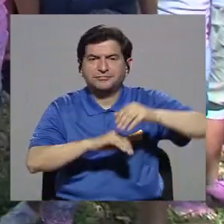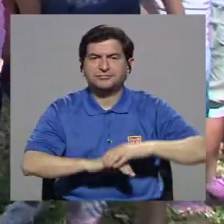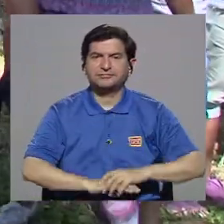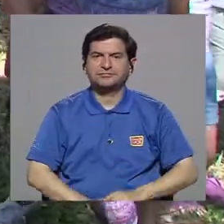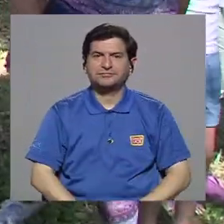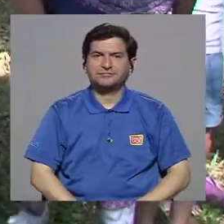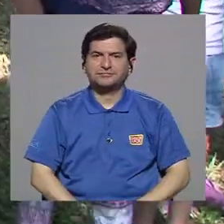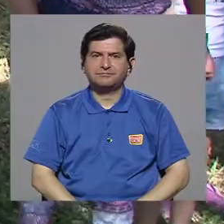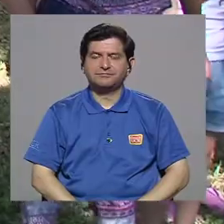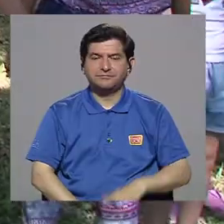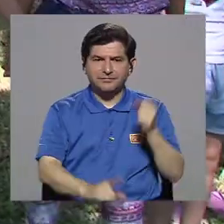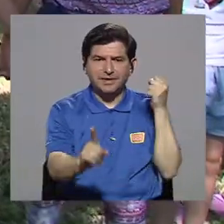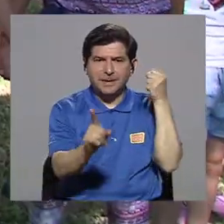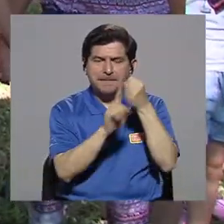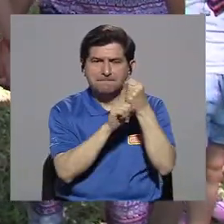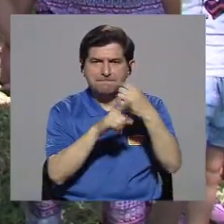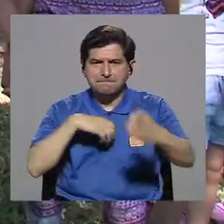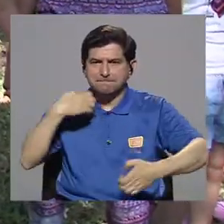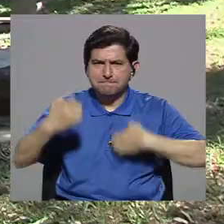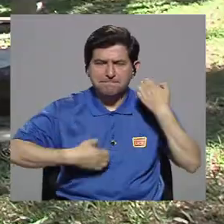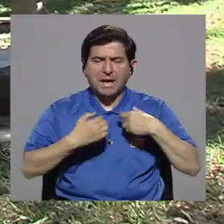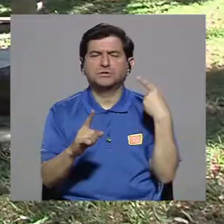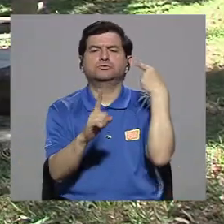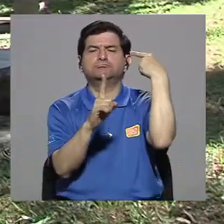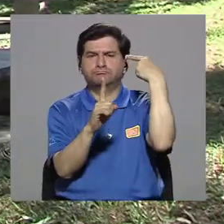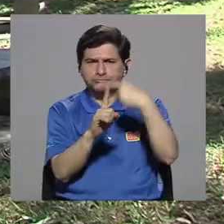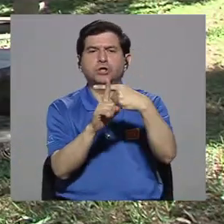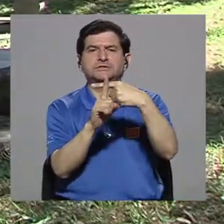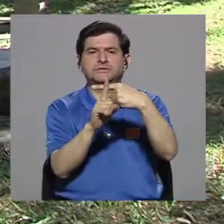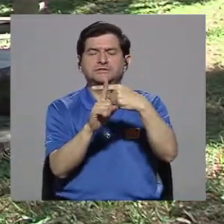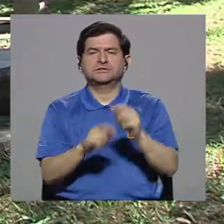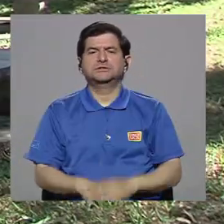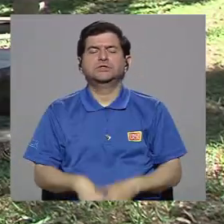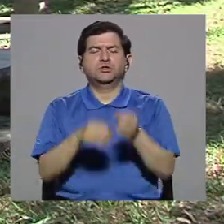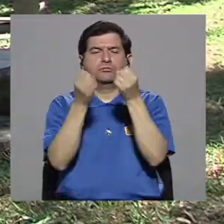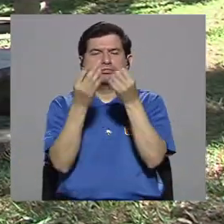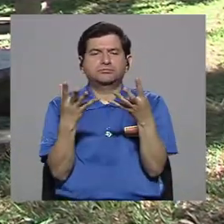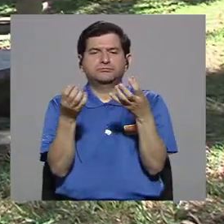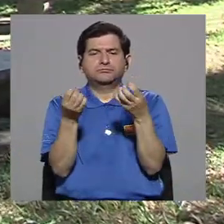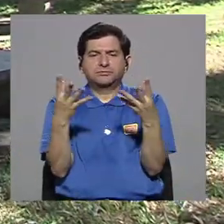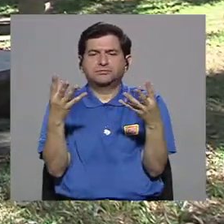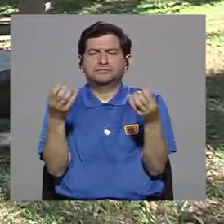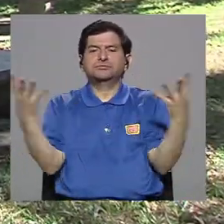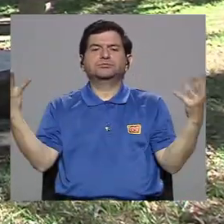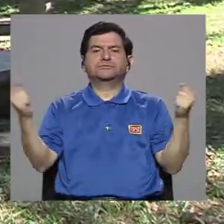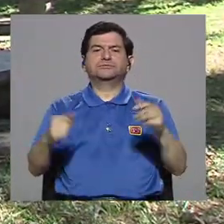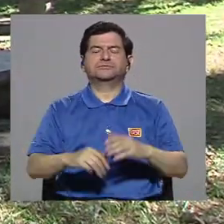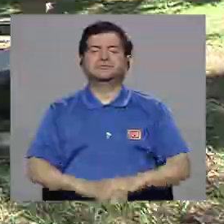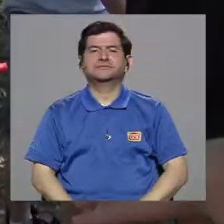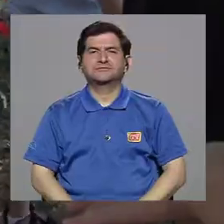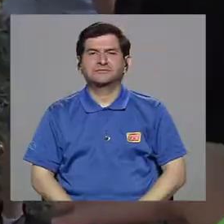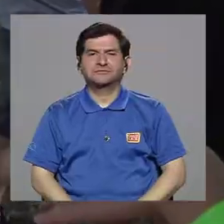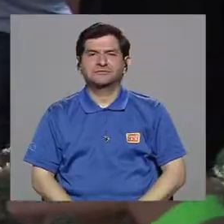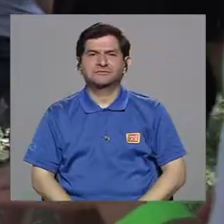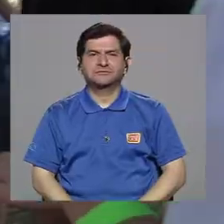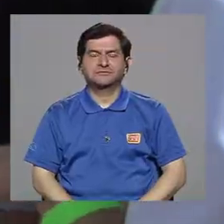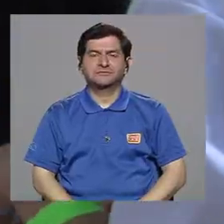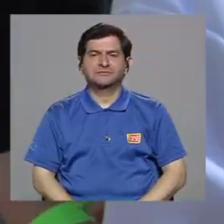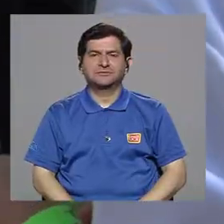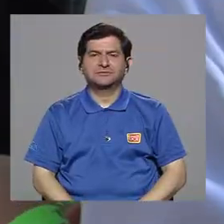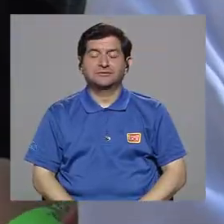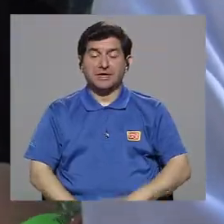positivo como que se va multiplicando. Es decir, de la satisfacción y el gozo